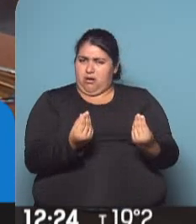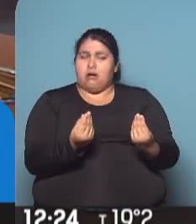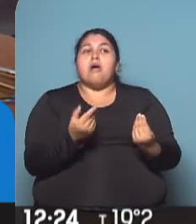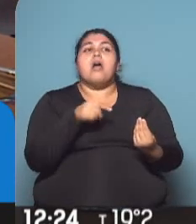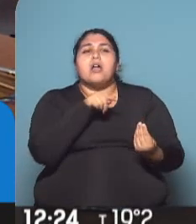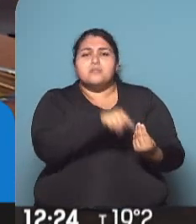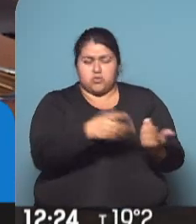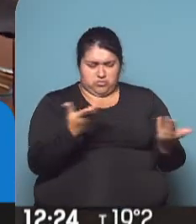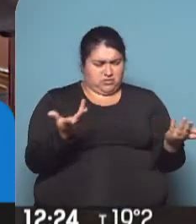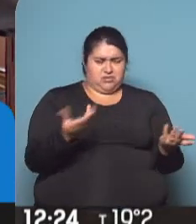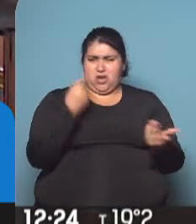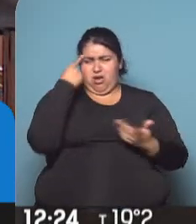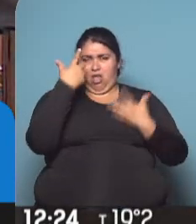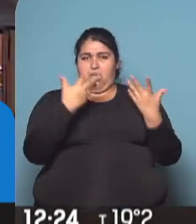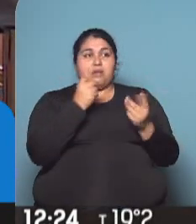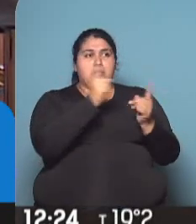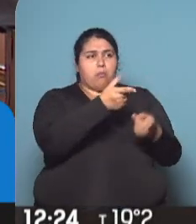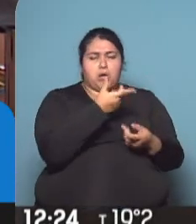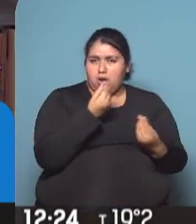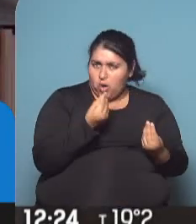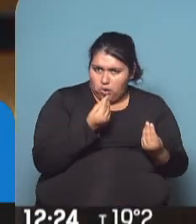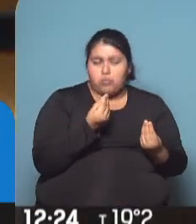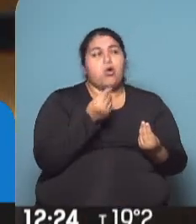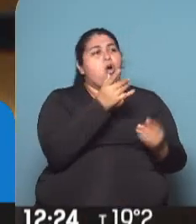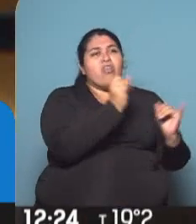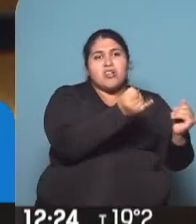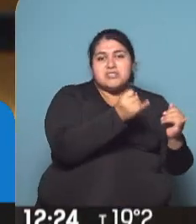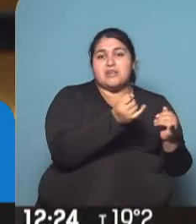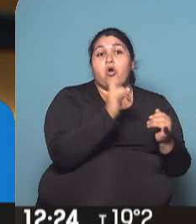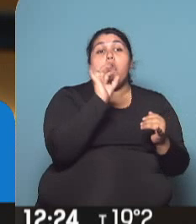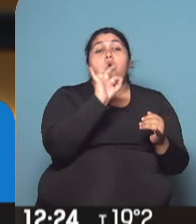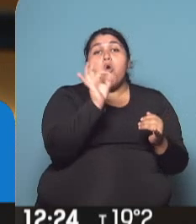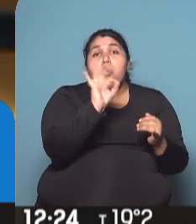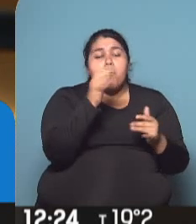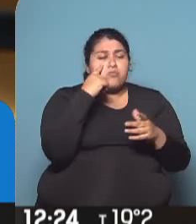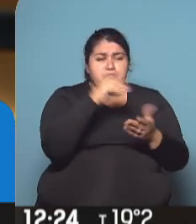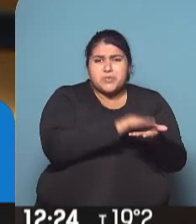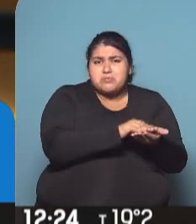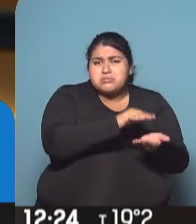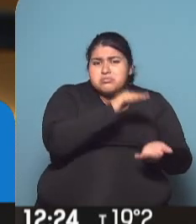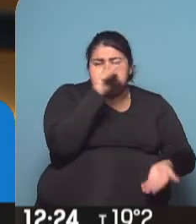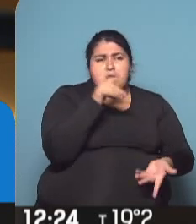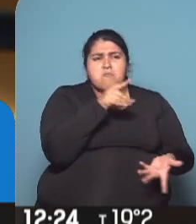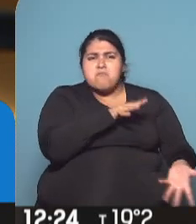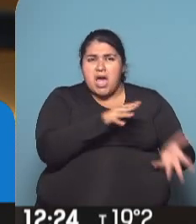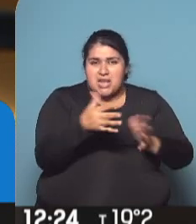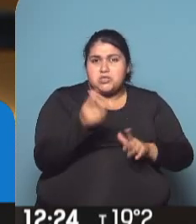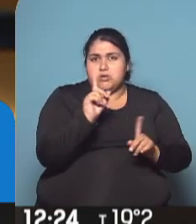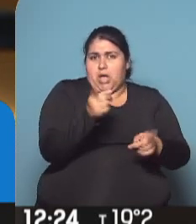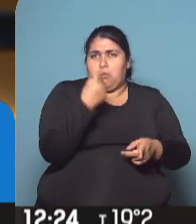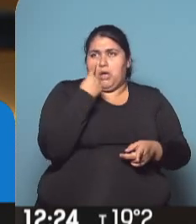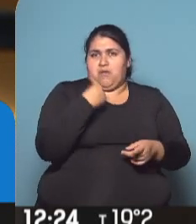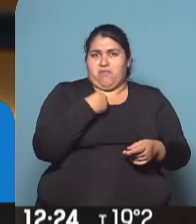quizá hay una falta de salud, ¿no? O para el adolescente, sí. O si no, también haber vivido en su infancia situaciones similares. Además,